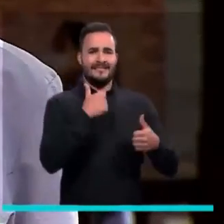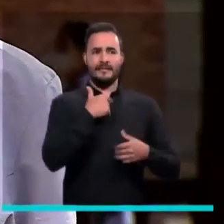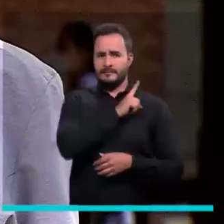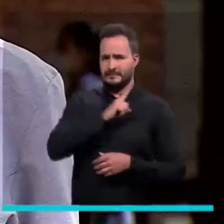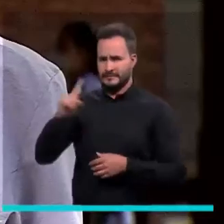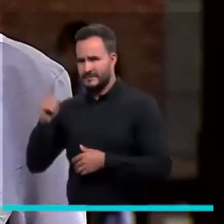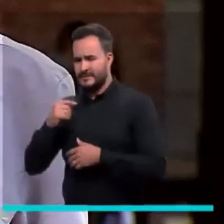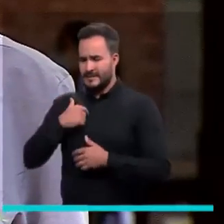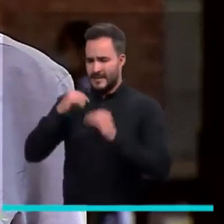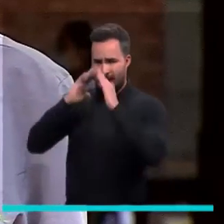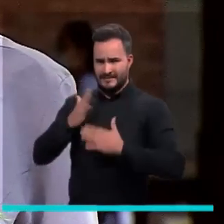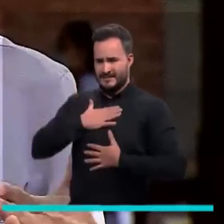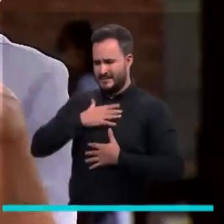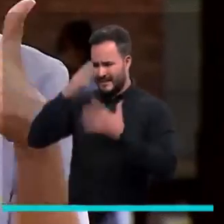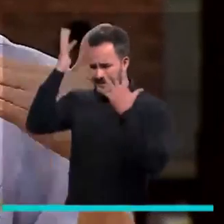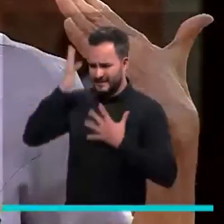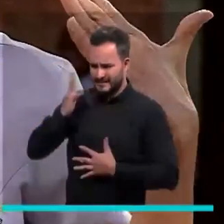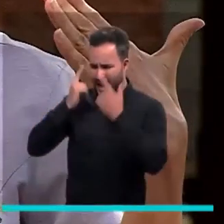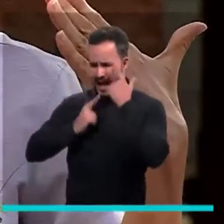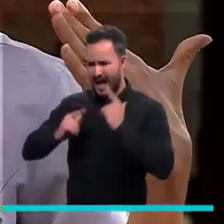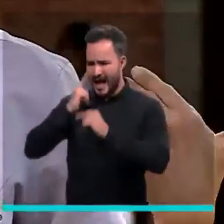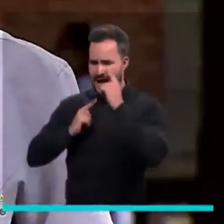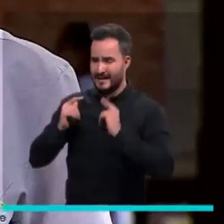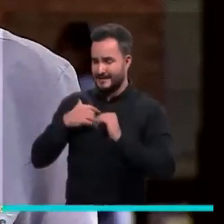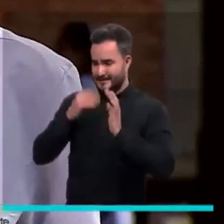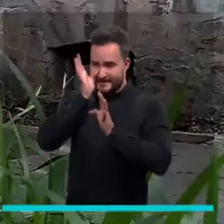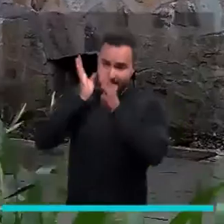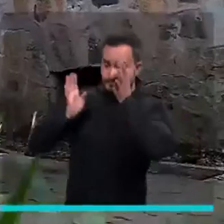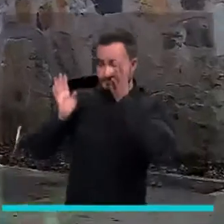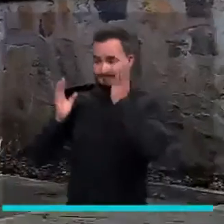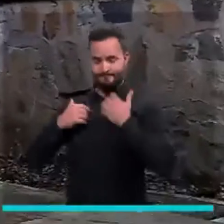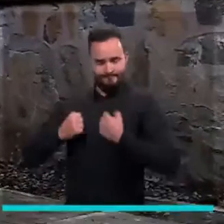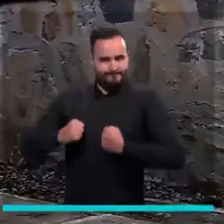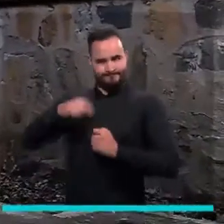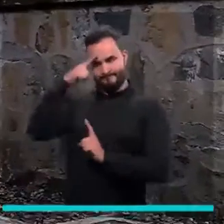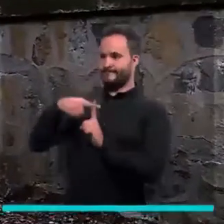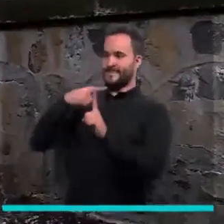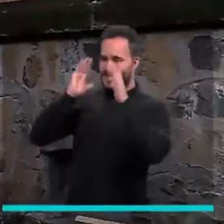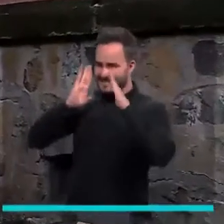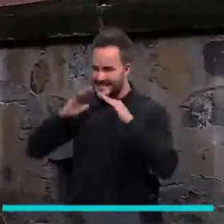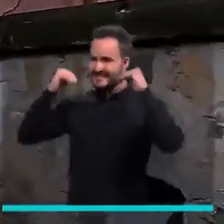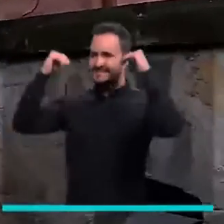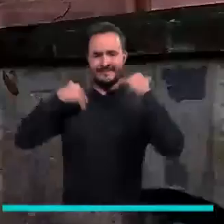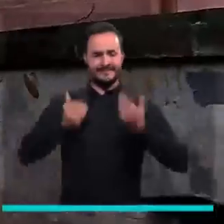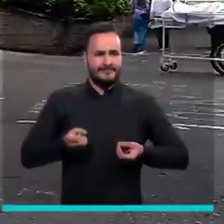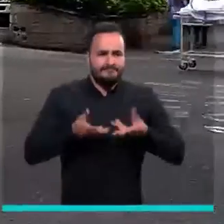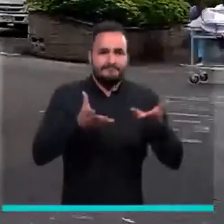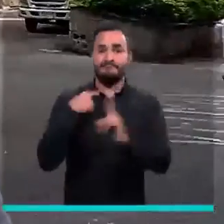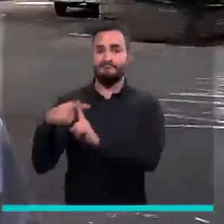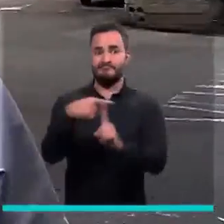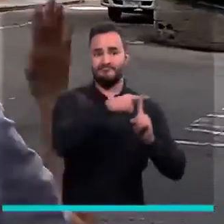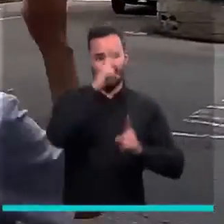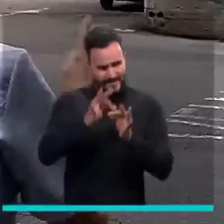la ducha y llorar del susto y tener que limpiarte las lágrimas y volver a salir con una sonrisa a entregar